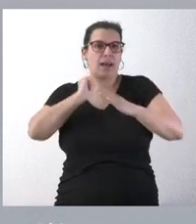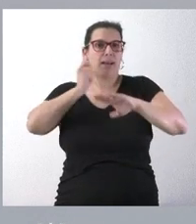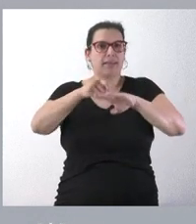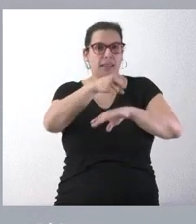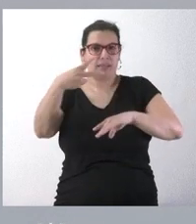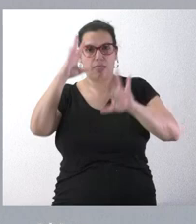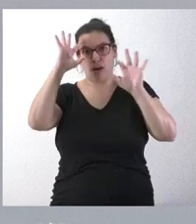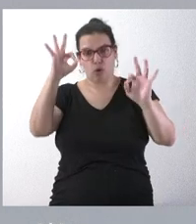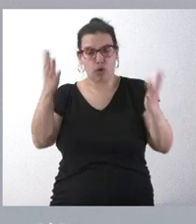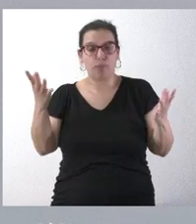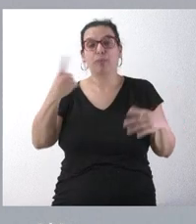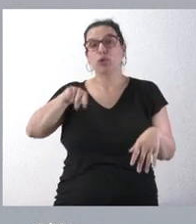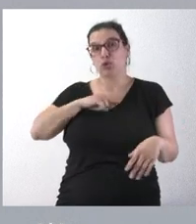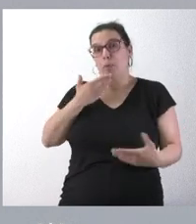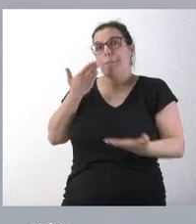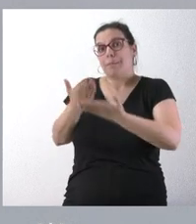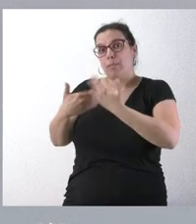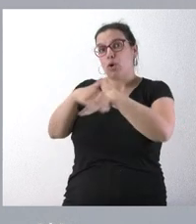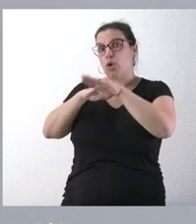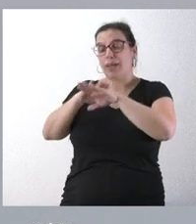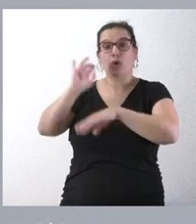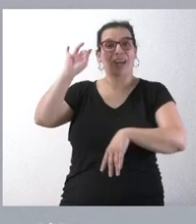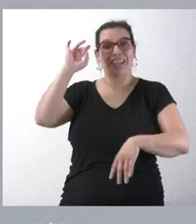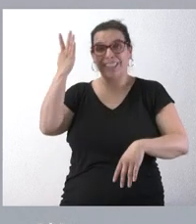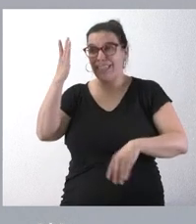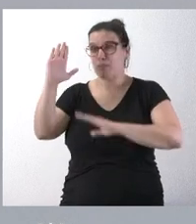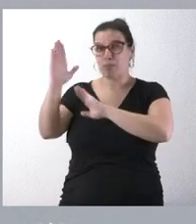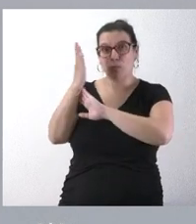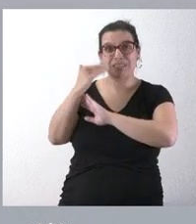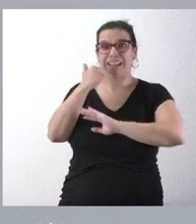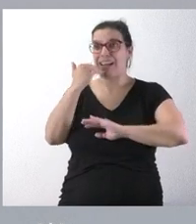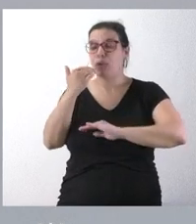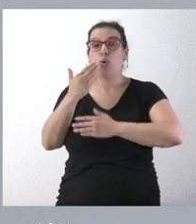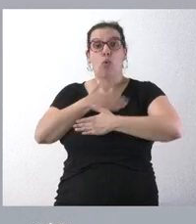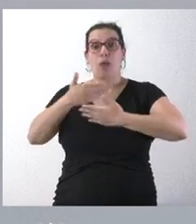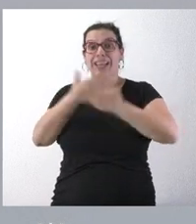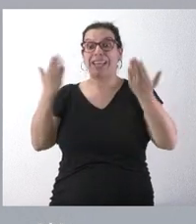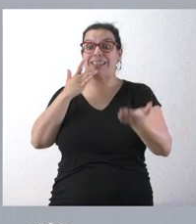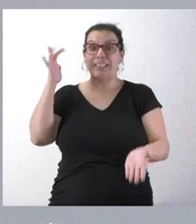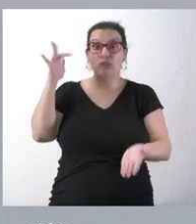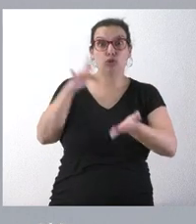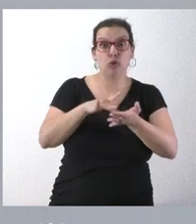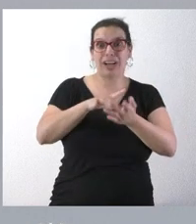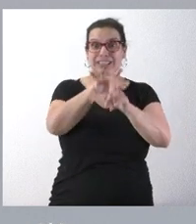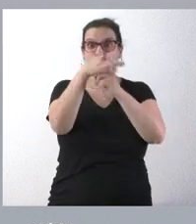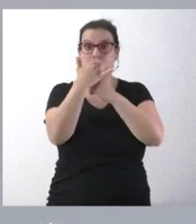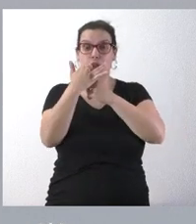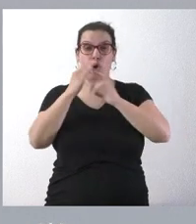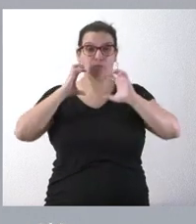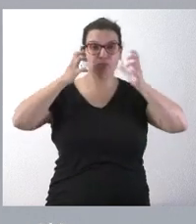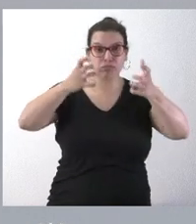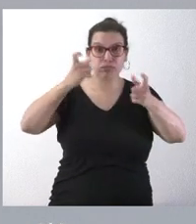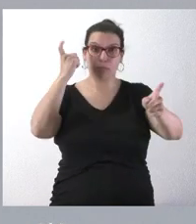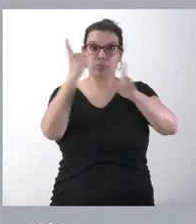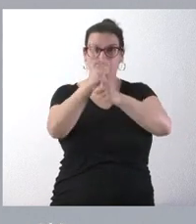pedimos al gobierno que en cualquier iniciativa donde haya agresiones a las fuerzas y cuerpos de seguridad del Estado se actúe con la misma